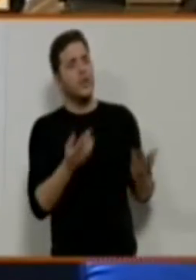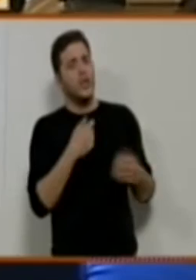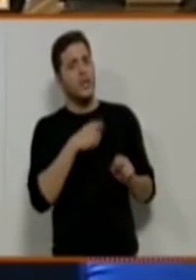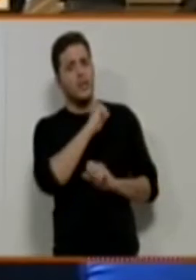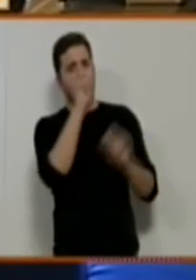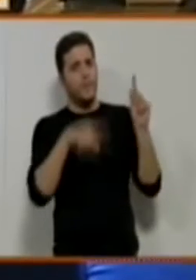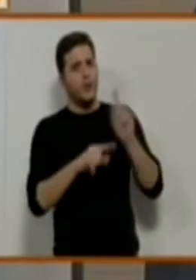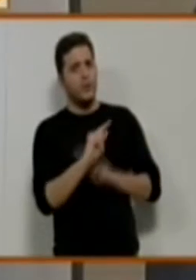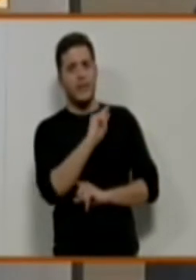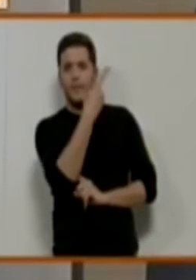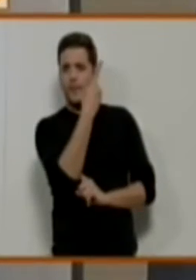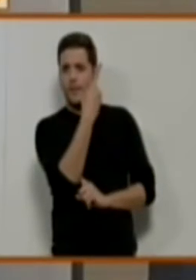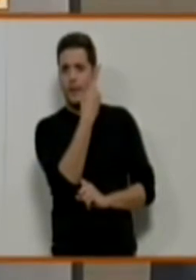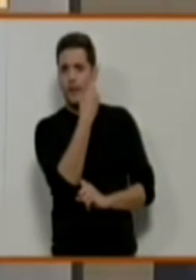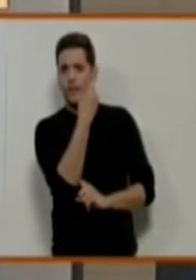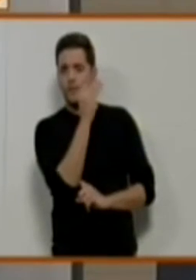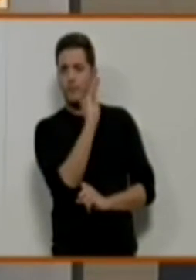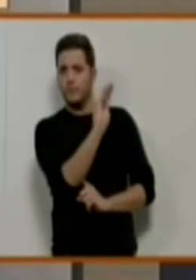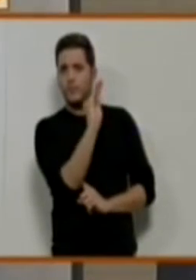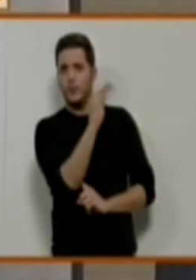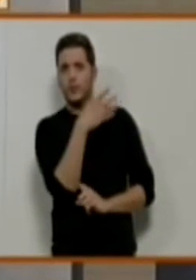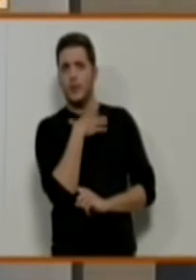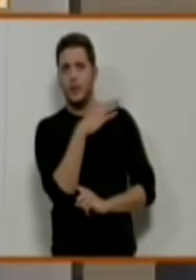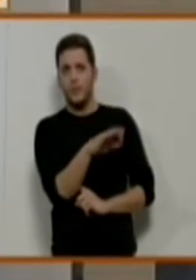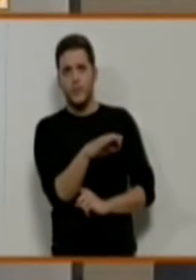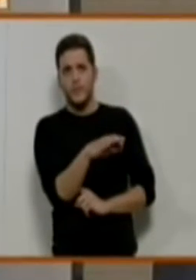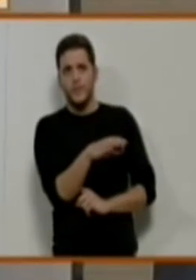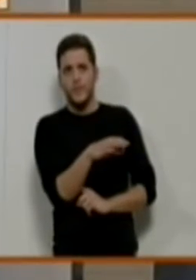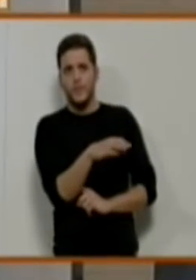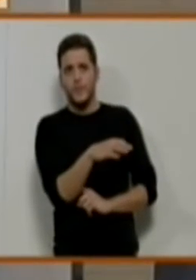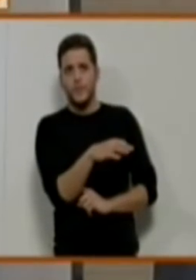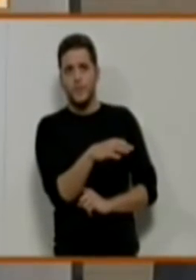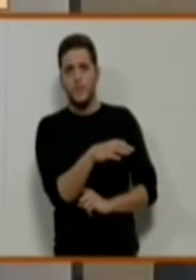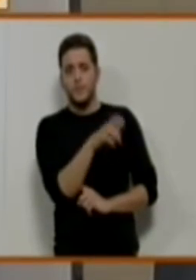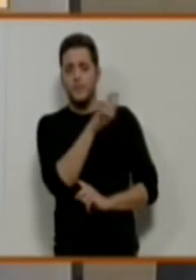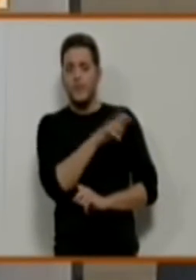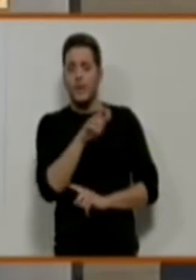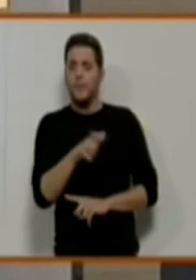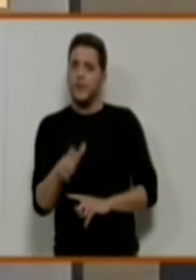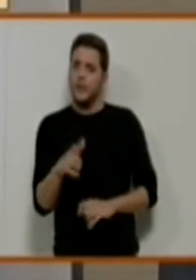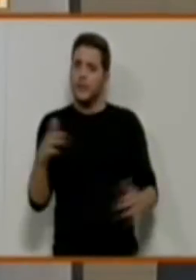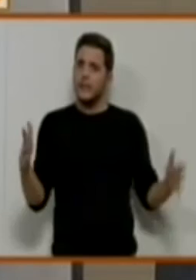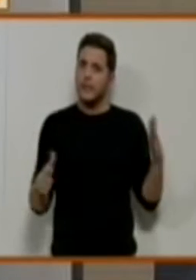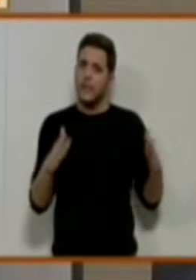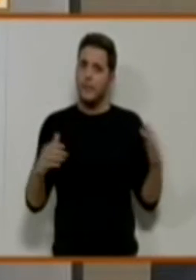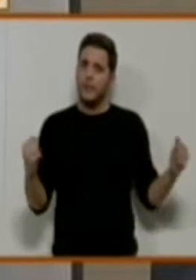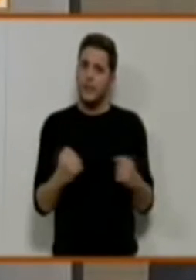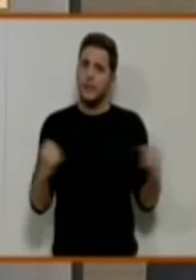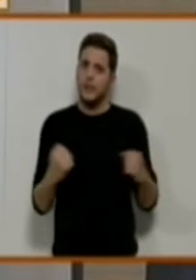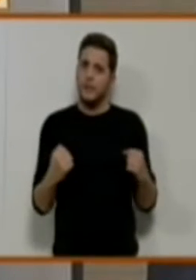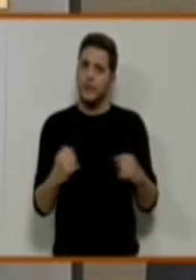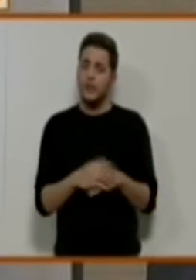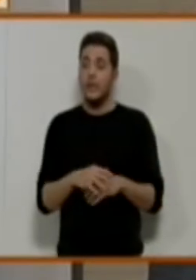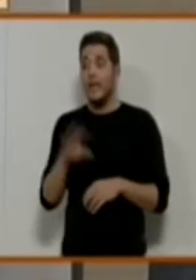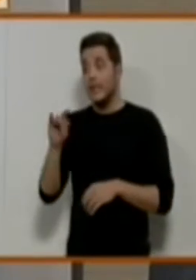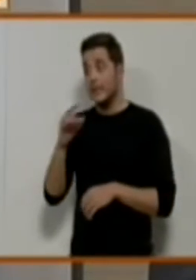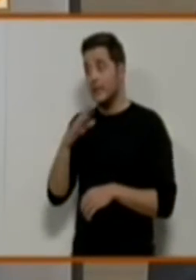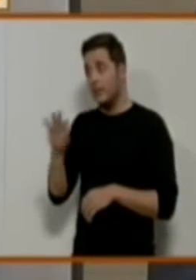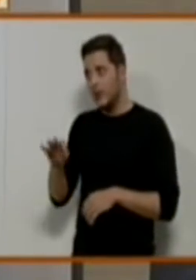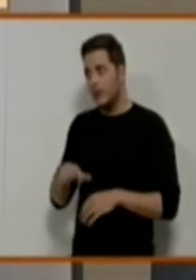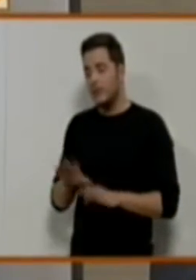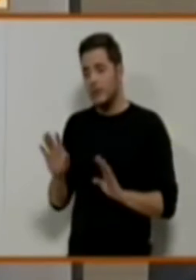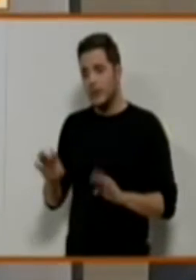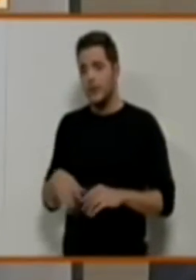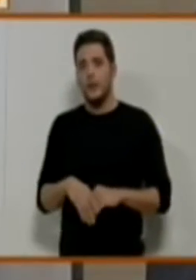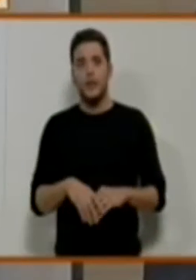pregunta? Las personas que me han dicho en el invierno… Sí, bueno, le ha contestado ya lo del